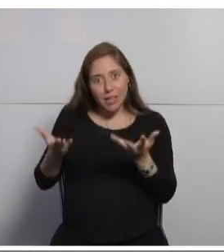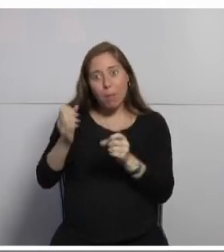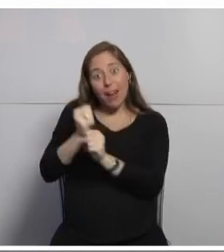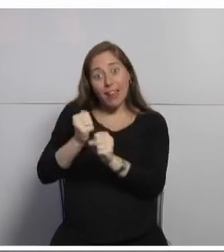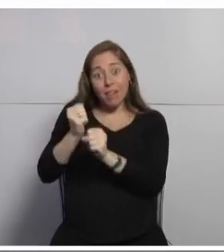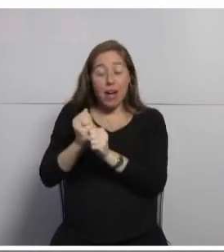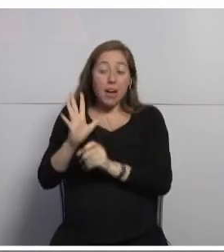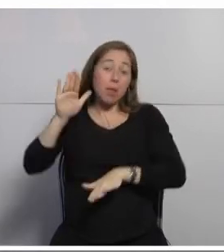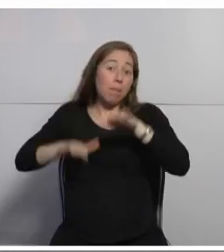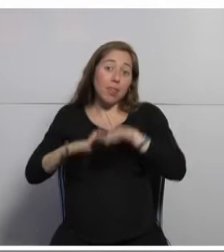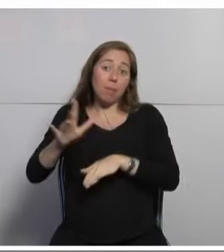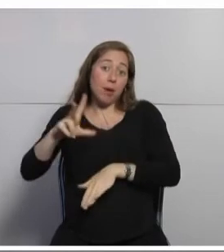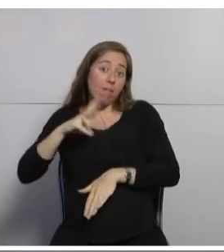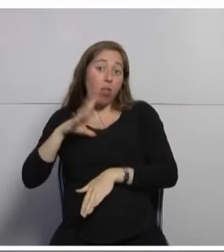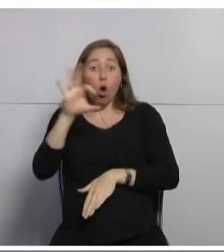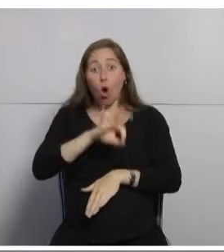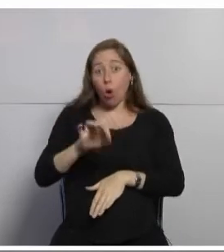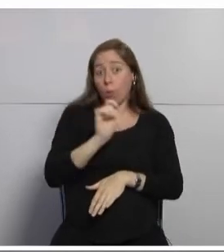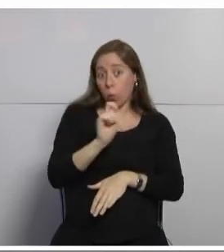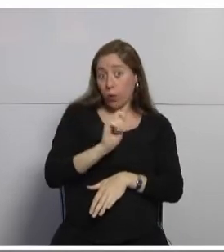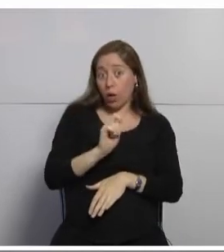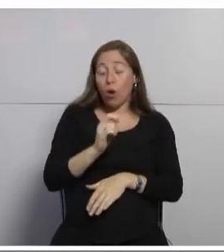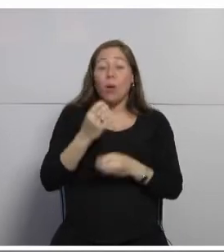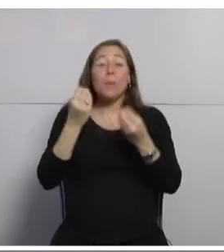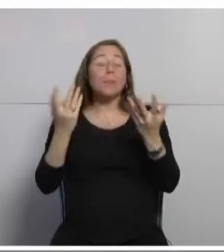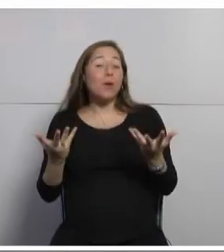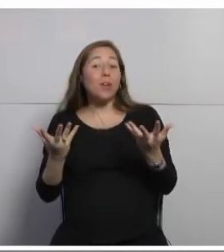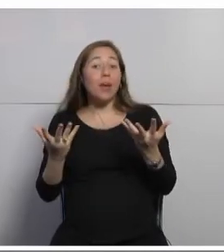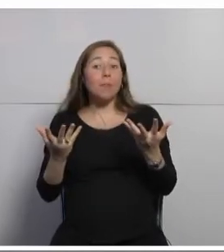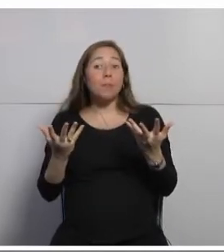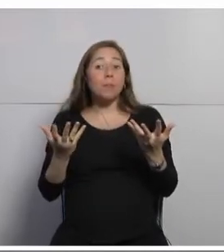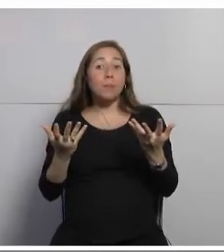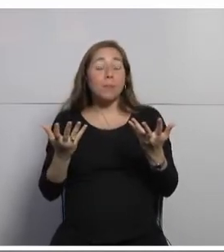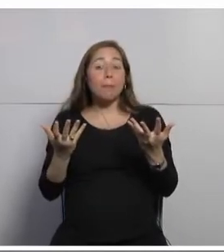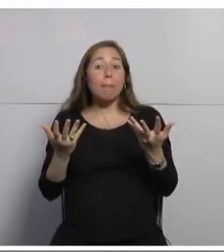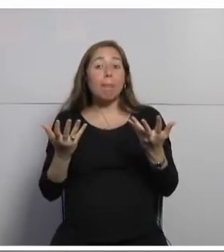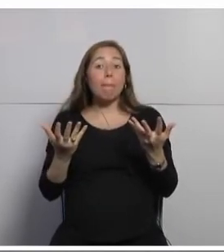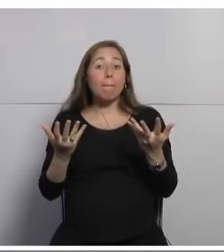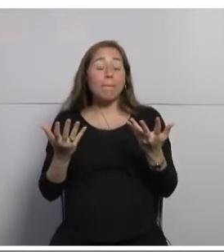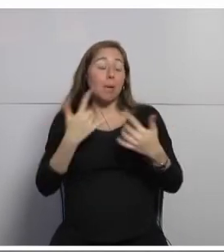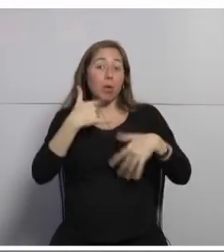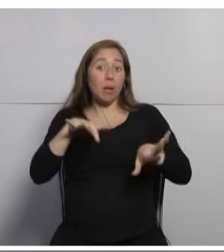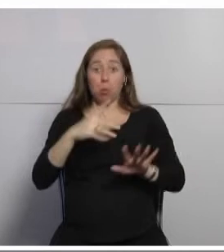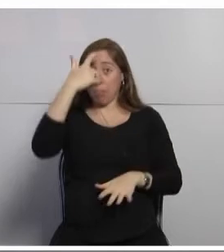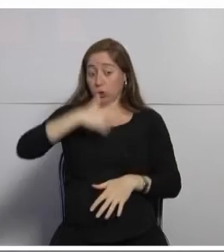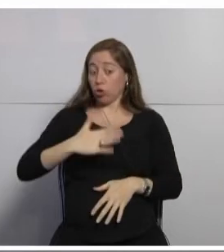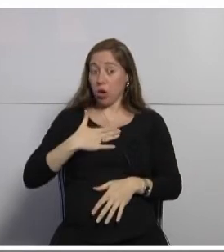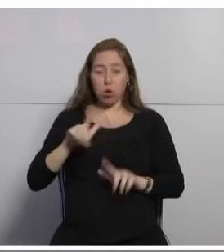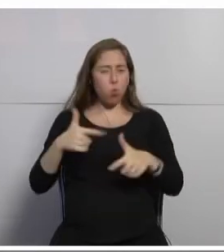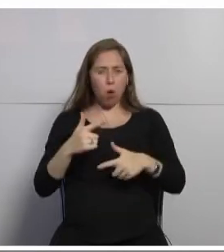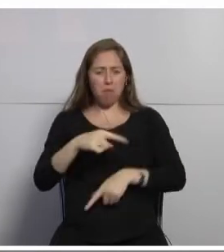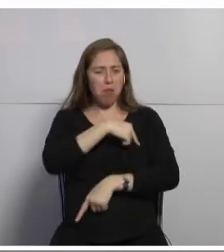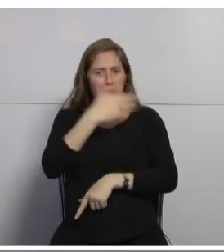se desempeñe de manera que si en una primera instancia esa persona por ejemplo no tenía fiebre pero